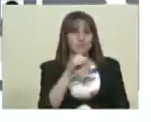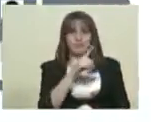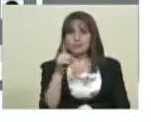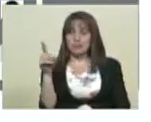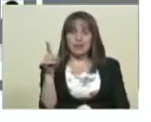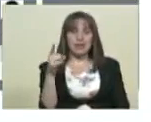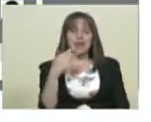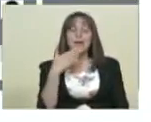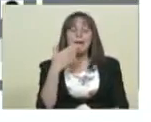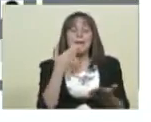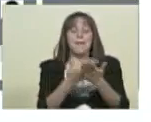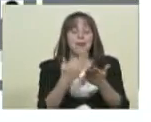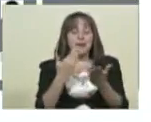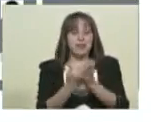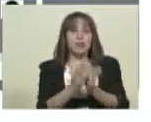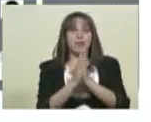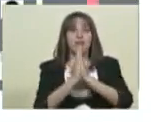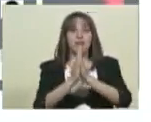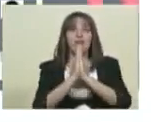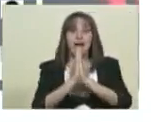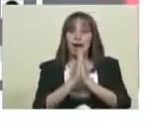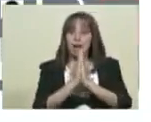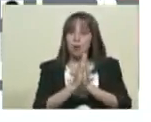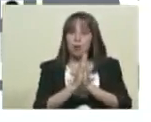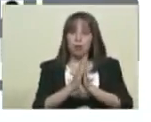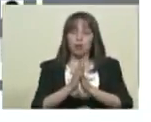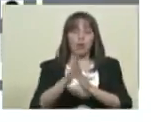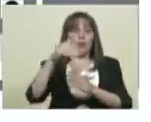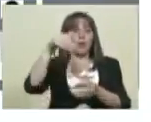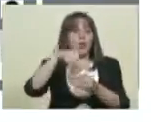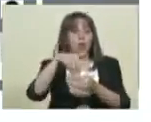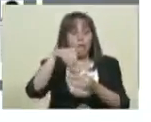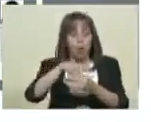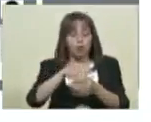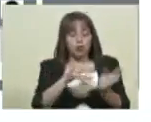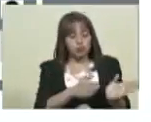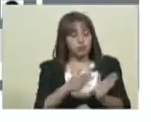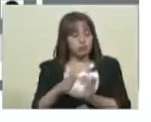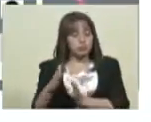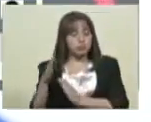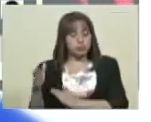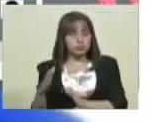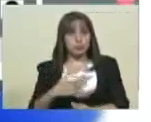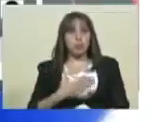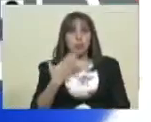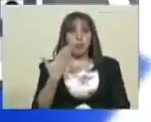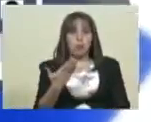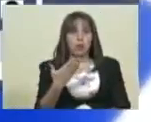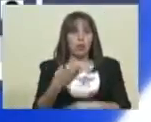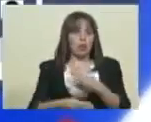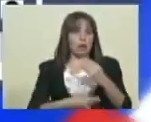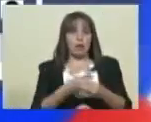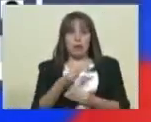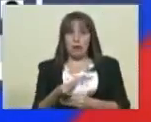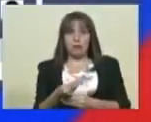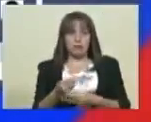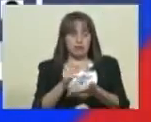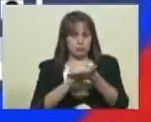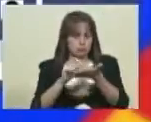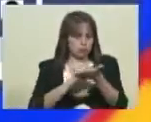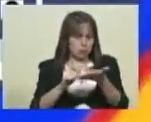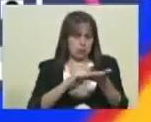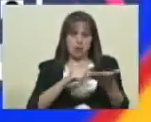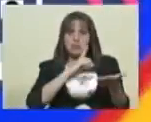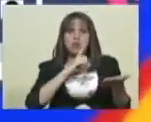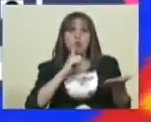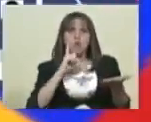a las venezolanas y a los venezolanos que planifiquen su voto y pueden llevarse su chuleta, donde ellos